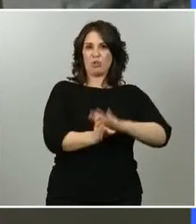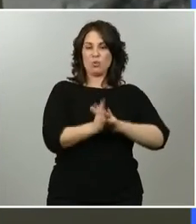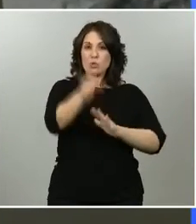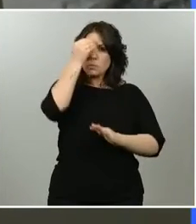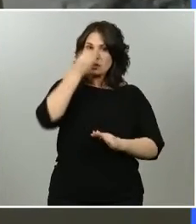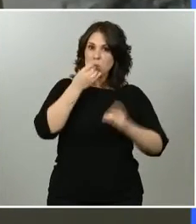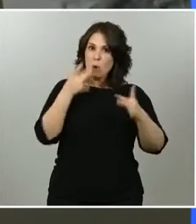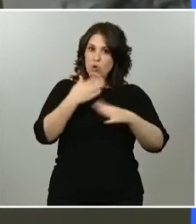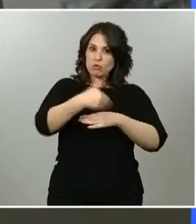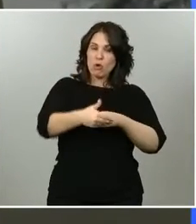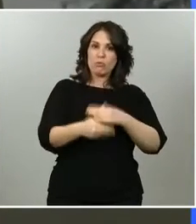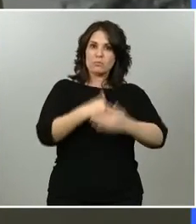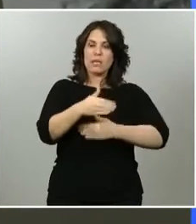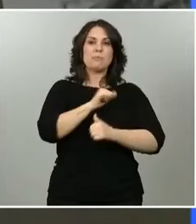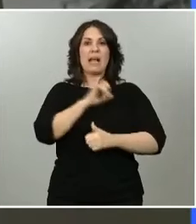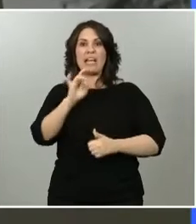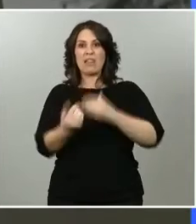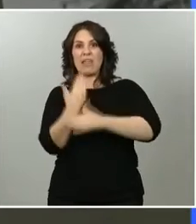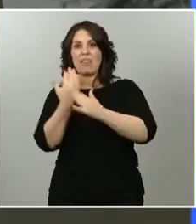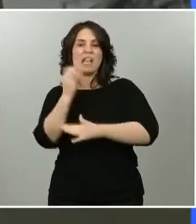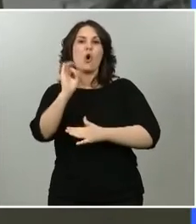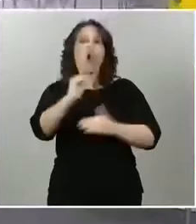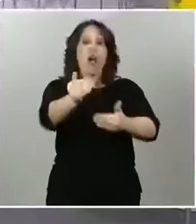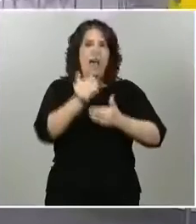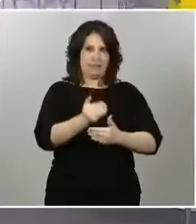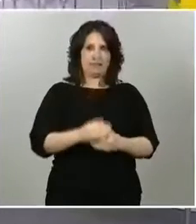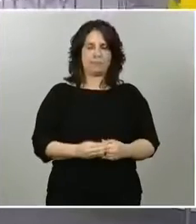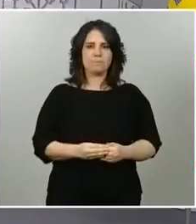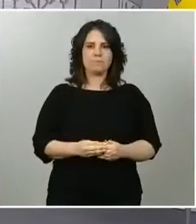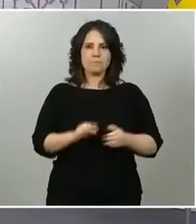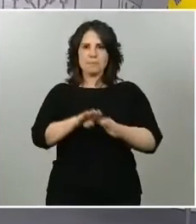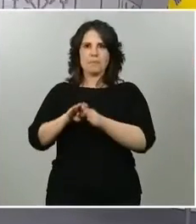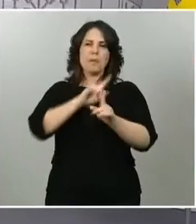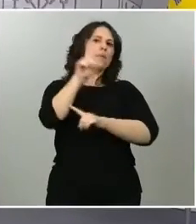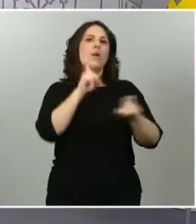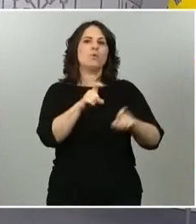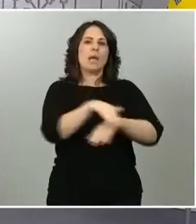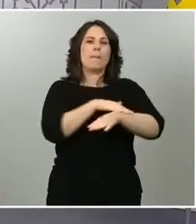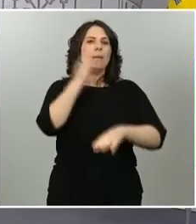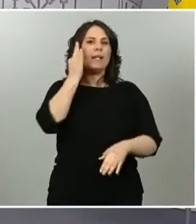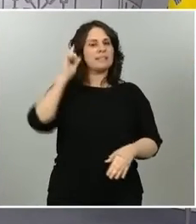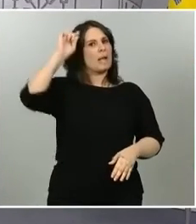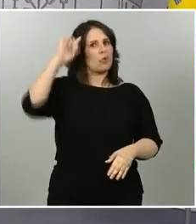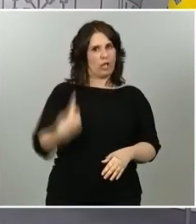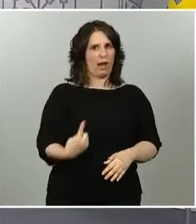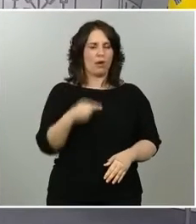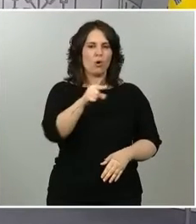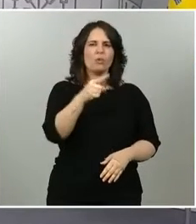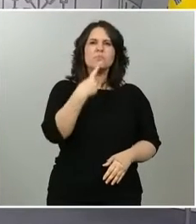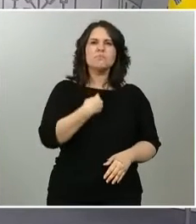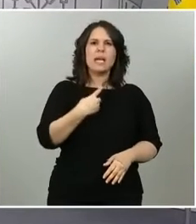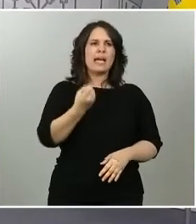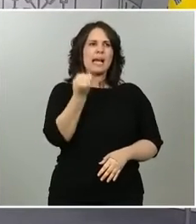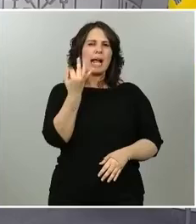esperar 15 días o se va a poder hacer antes? Y una pregunta para la ministra Montero. ¿Nos puede detallar concretamente qué cantidad va a percibir